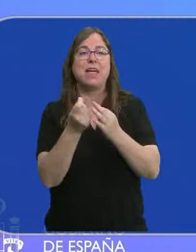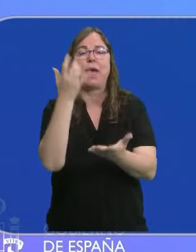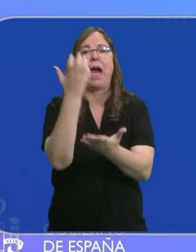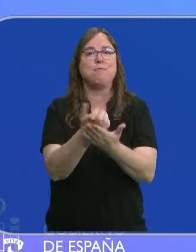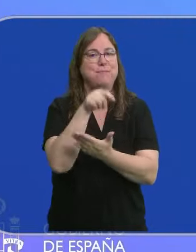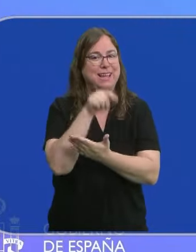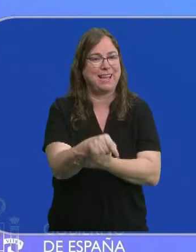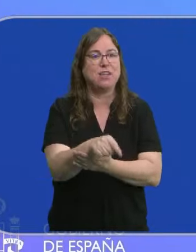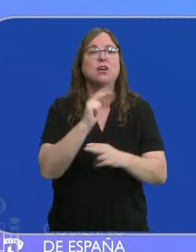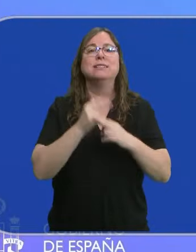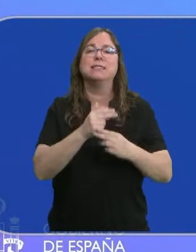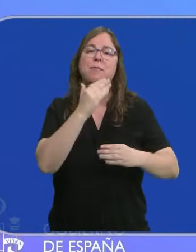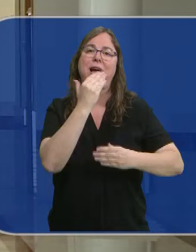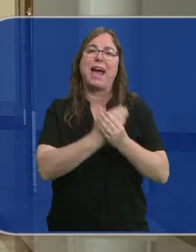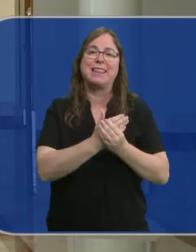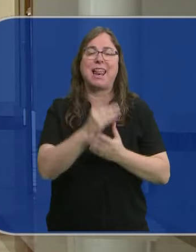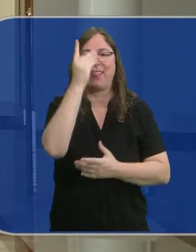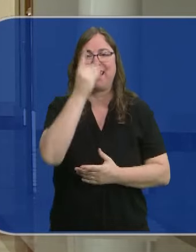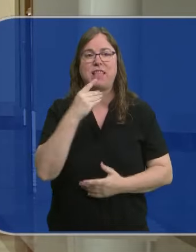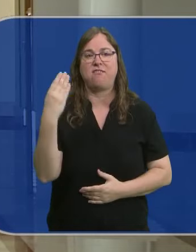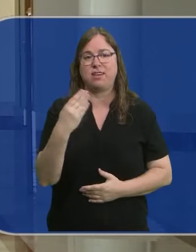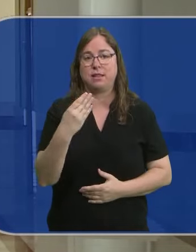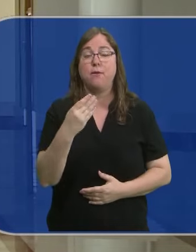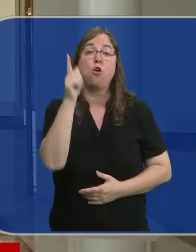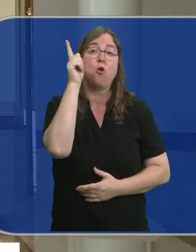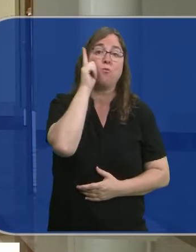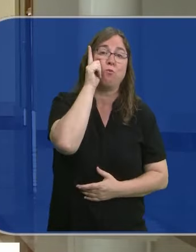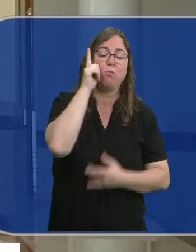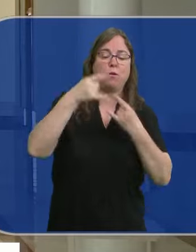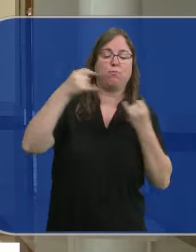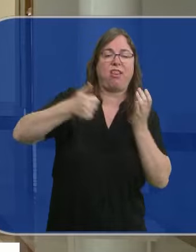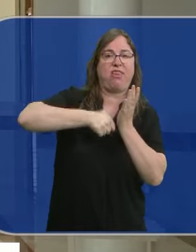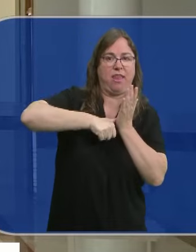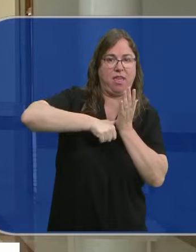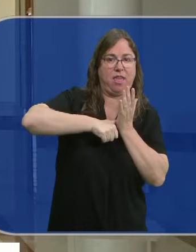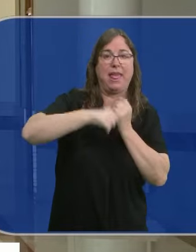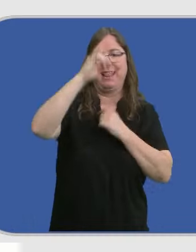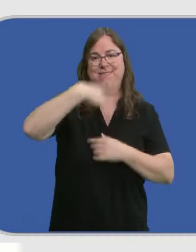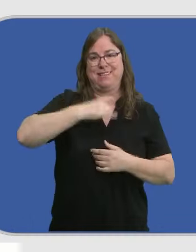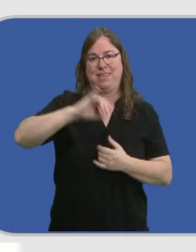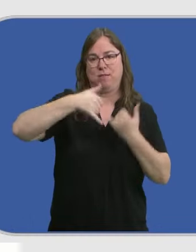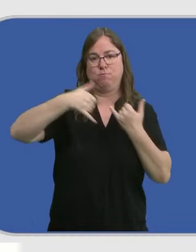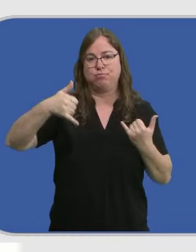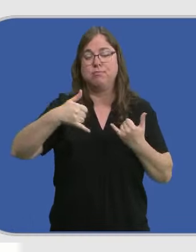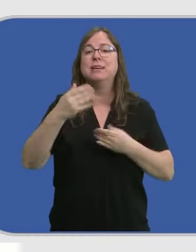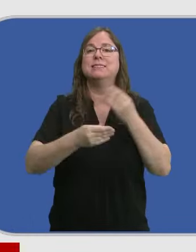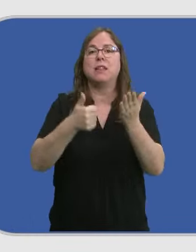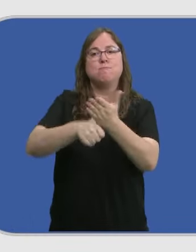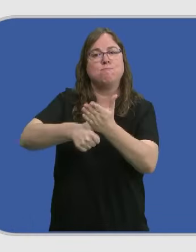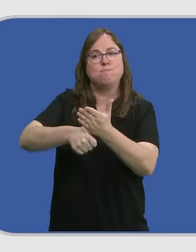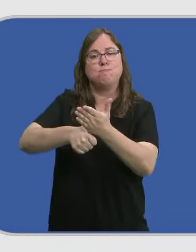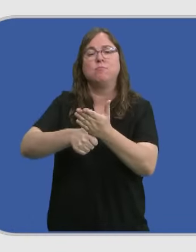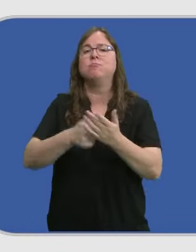esta aplicación, cartera digital beta. El dispositivo móvil va a leer tu DNI electrónico, va a leer tu identidad. Pues se va a hacer una